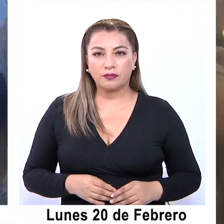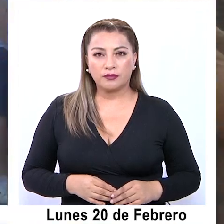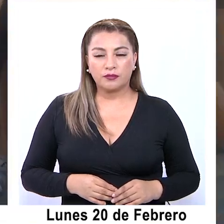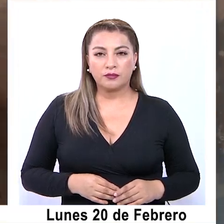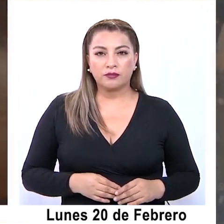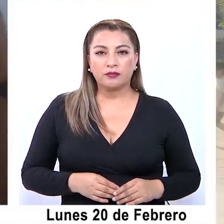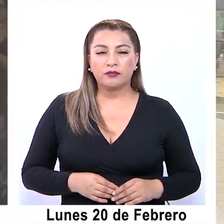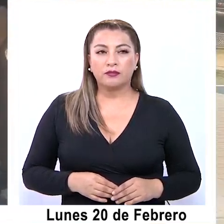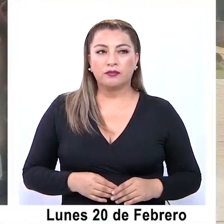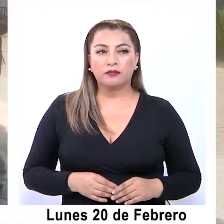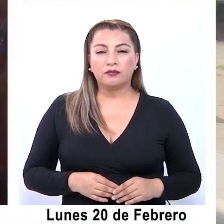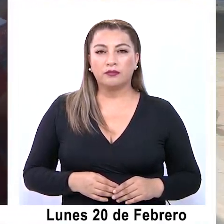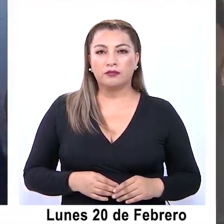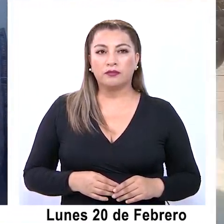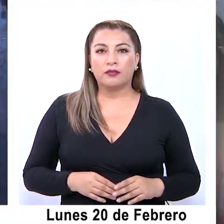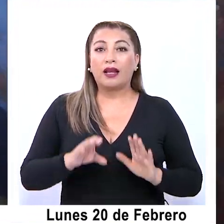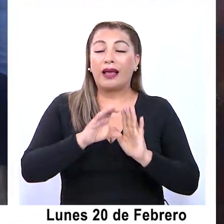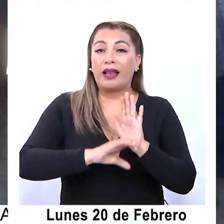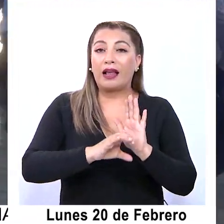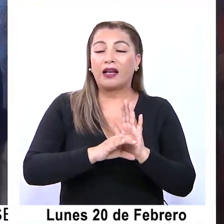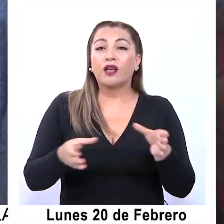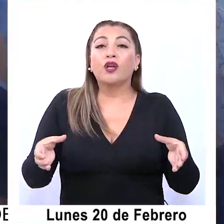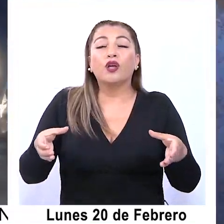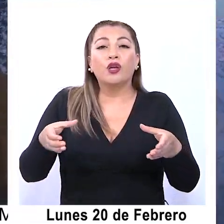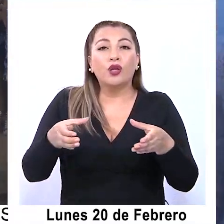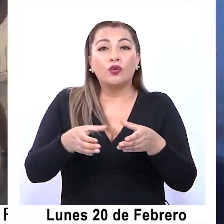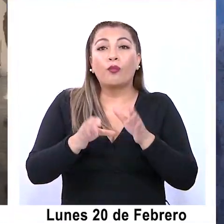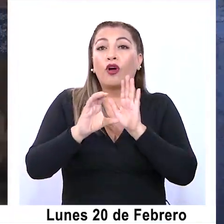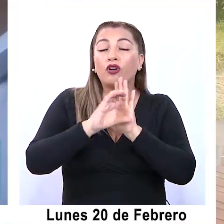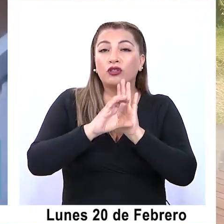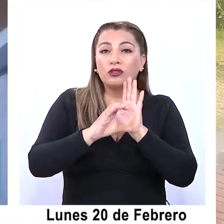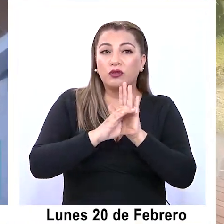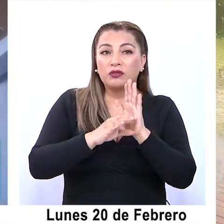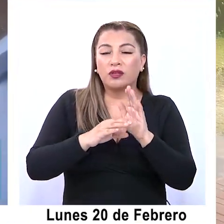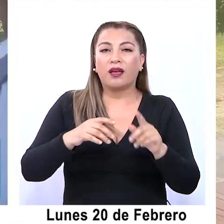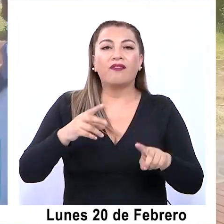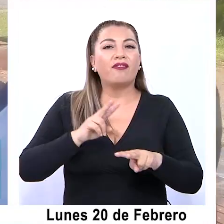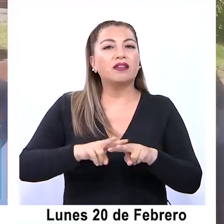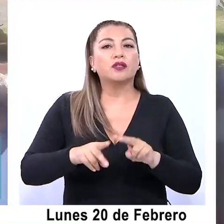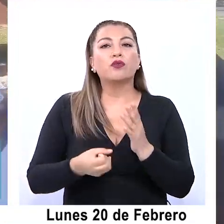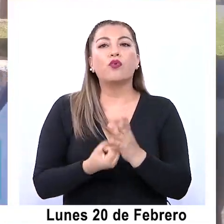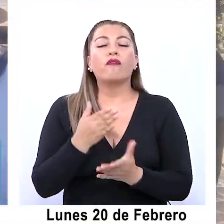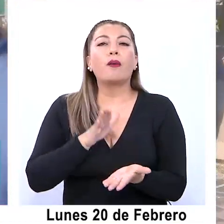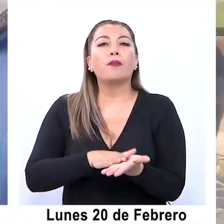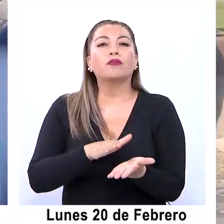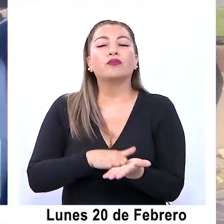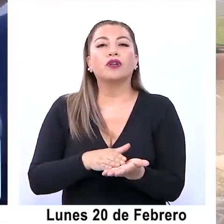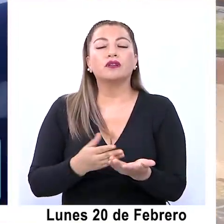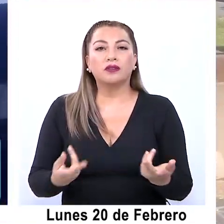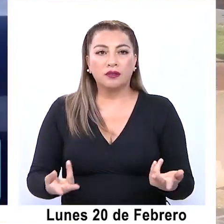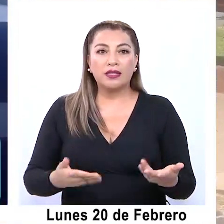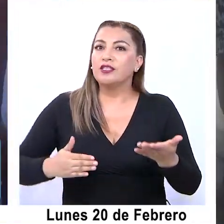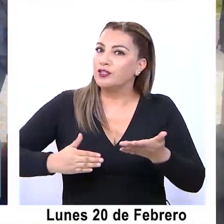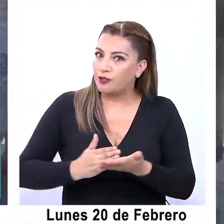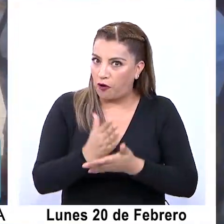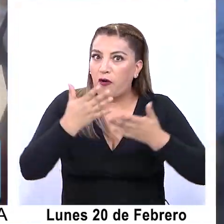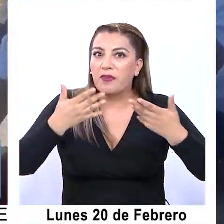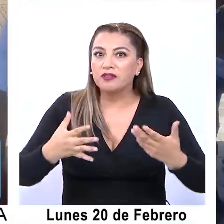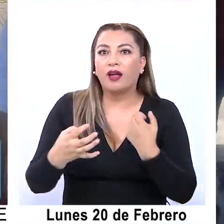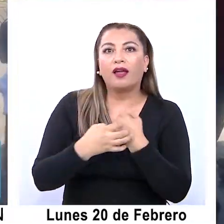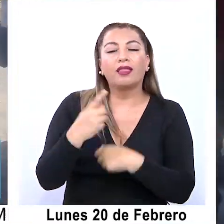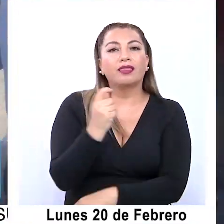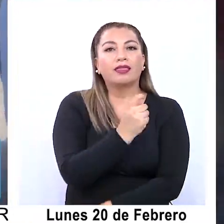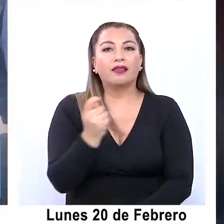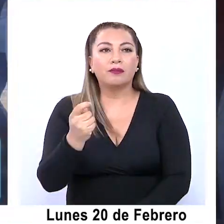La carrera para integrar el Consejo Constitucional que discutirá una nueva propuesta de constitución ya partió. En